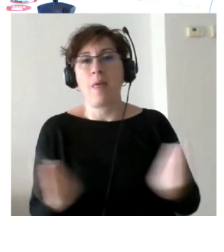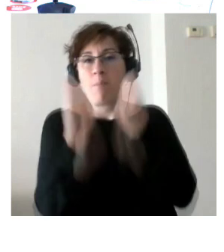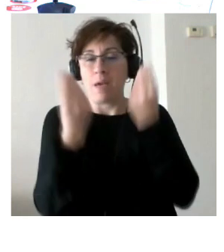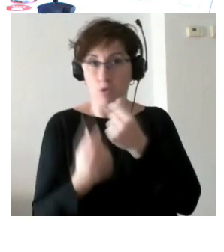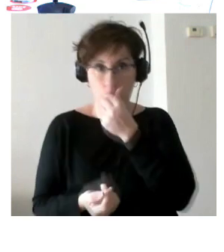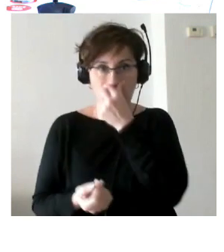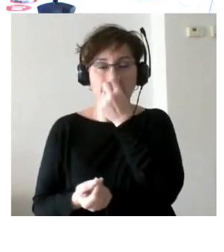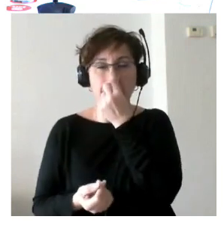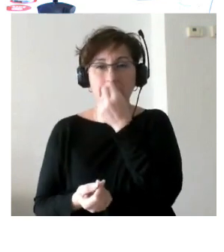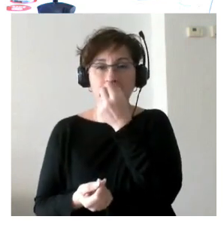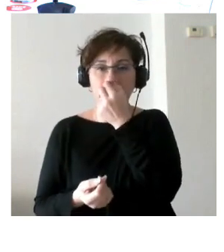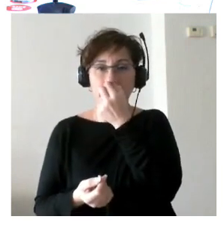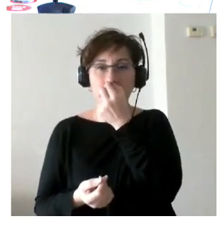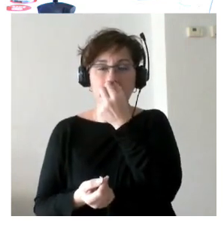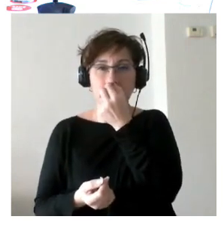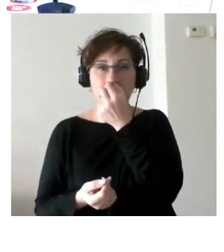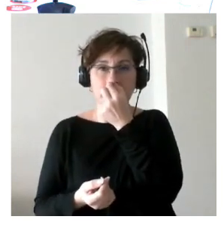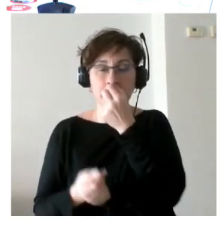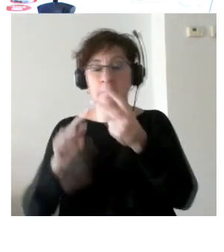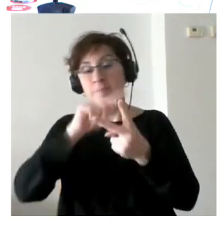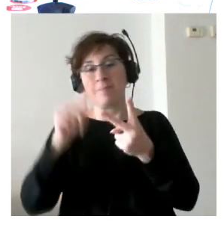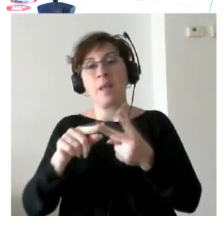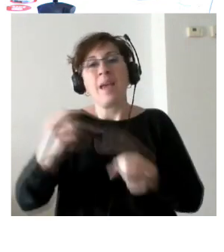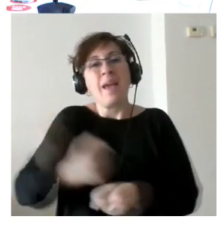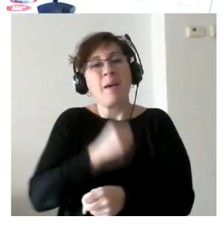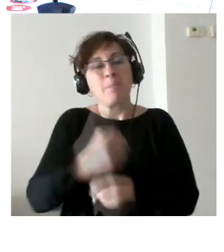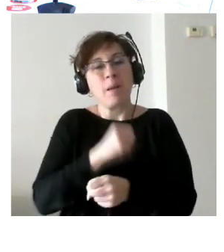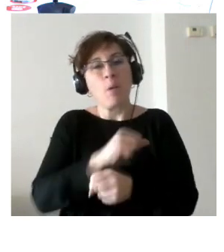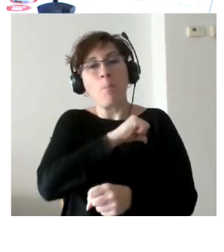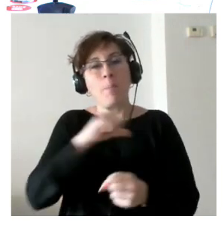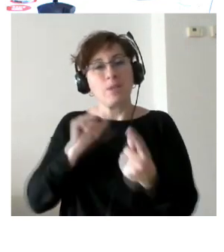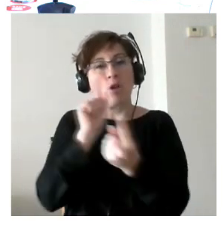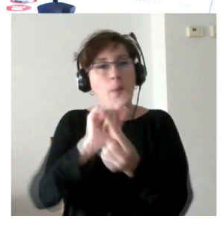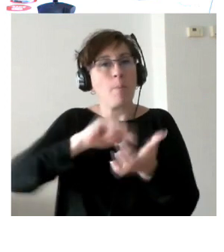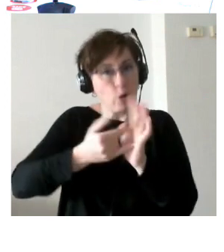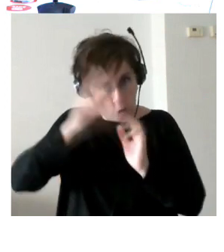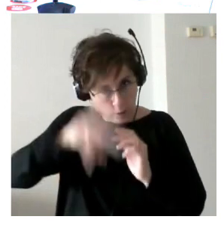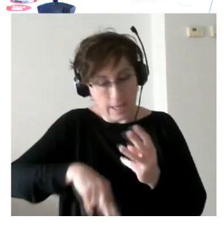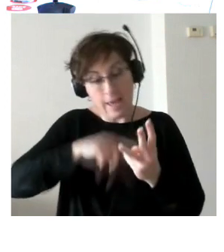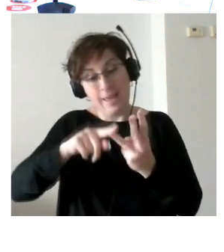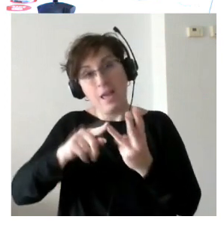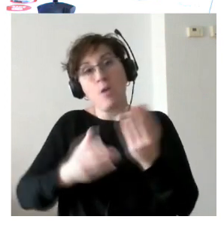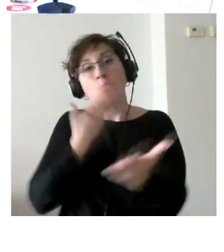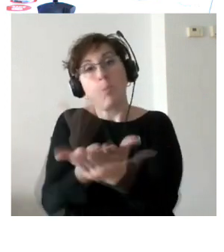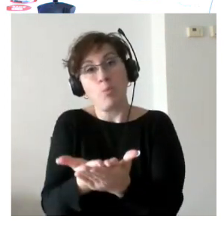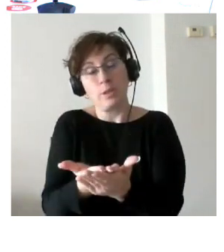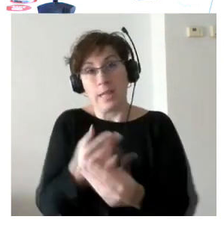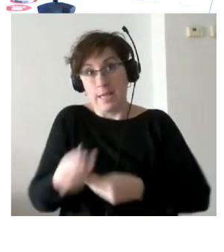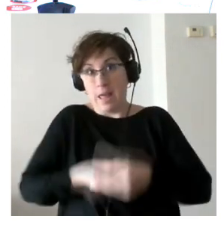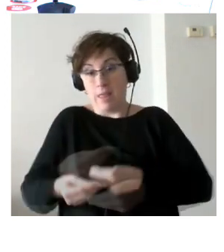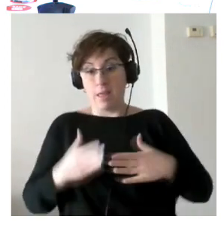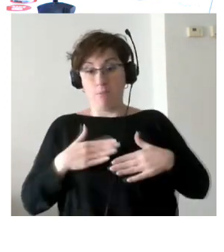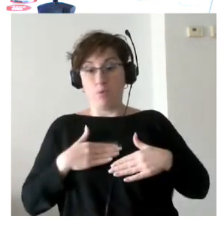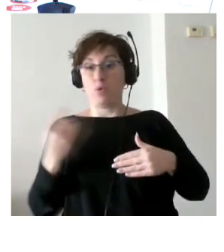luego pasaríamos a hablar de lo que es el empleo personalizado lo que es la metodología en sí y las propuestas que hace empleo personalizado con